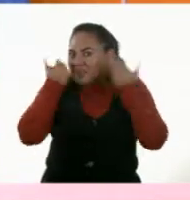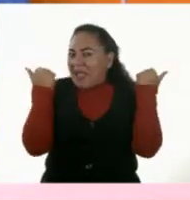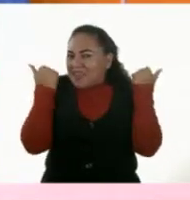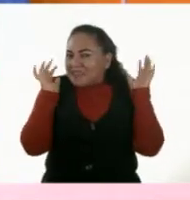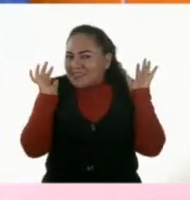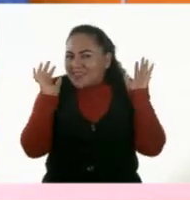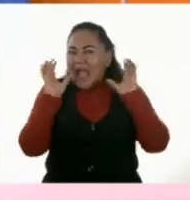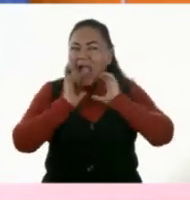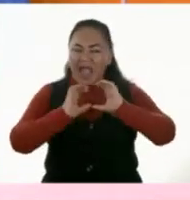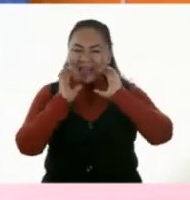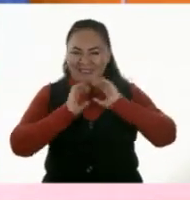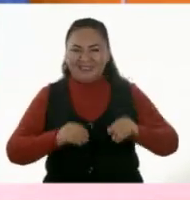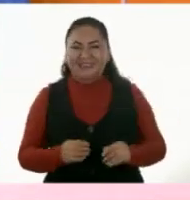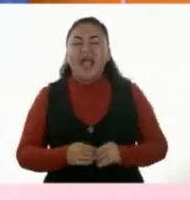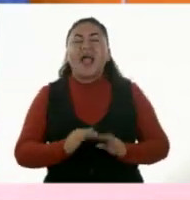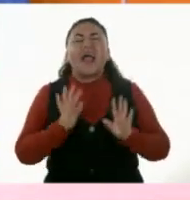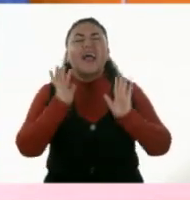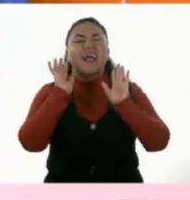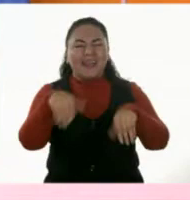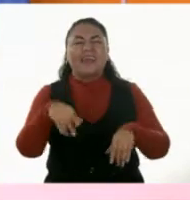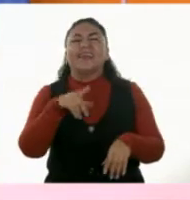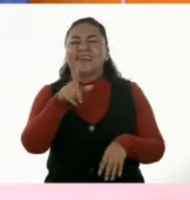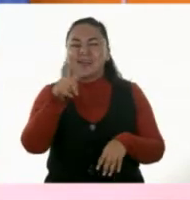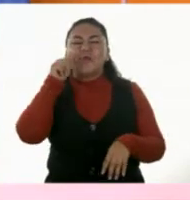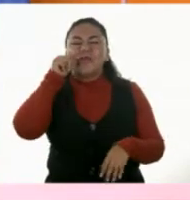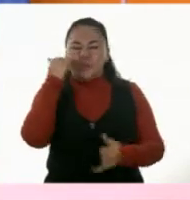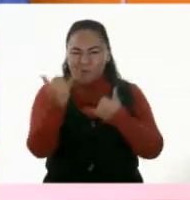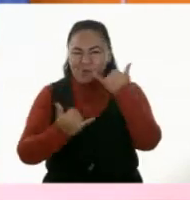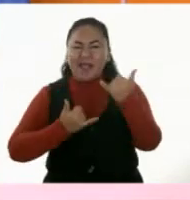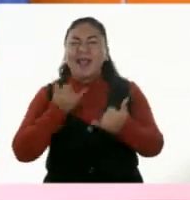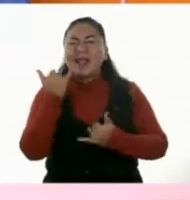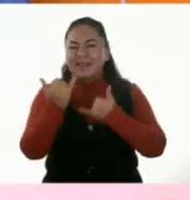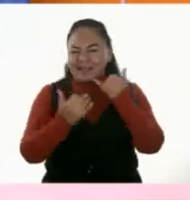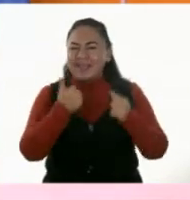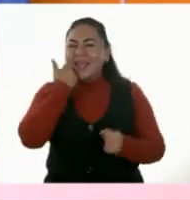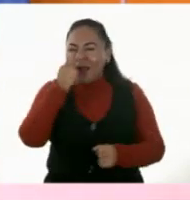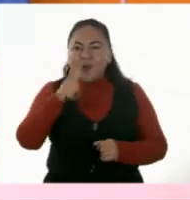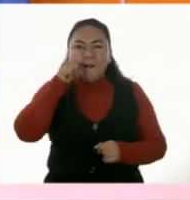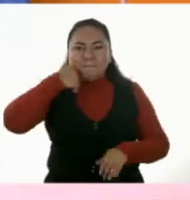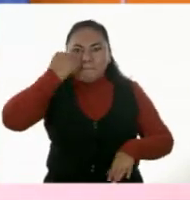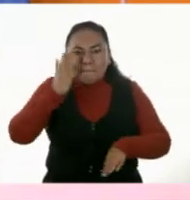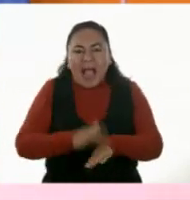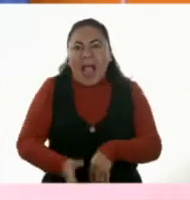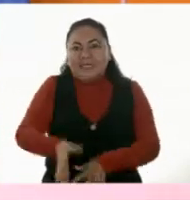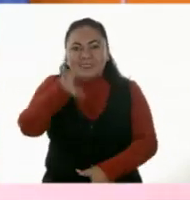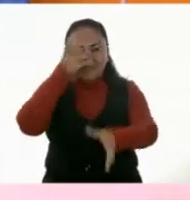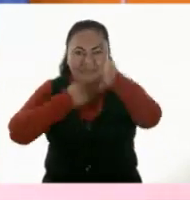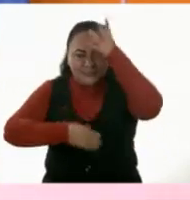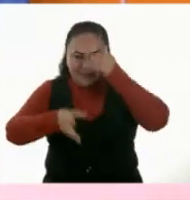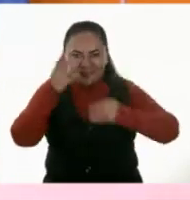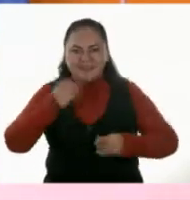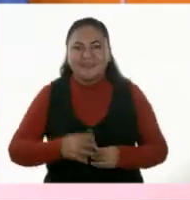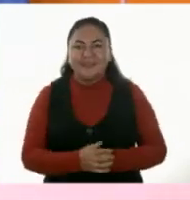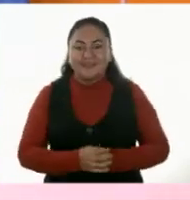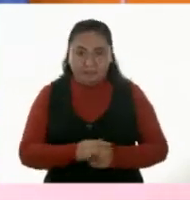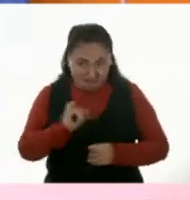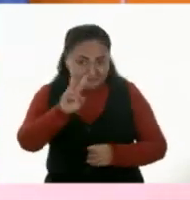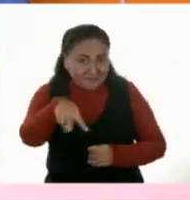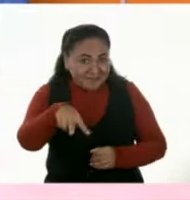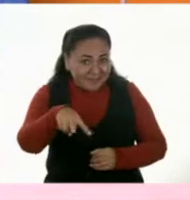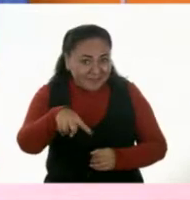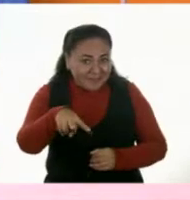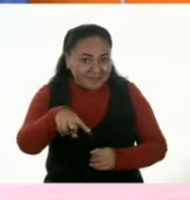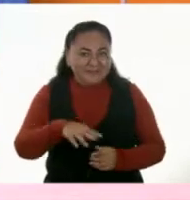Ah, ya sé. Quiere jugar, Lupita. Quiere aprender más. ¿Verdad?